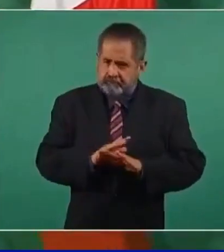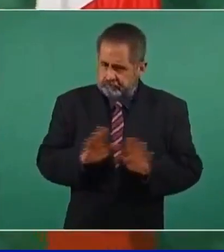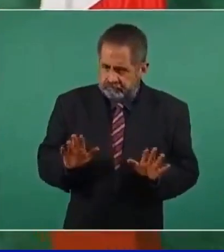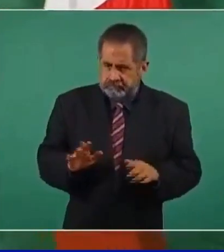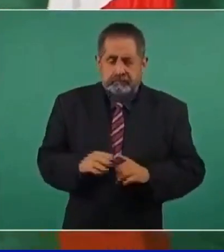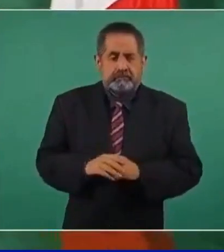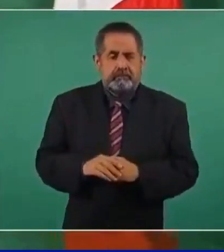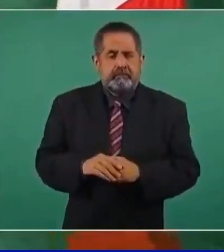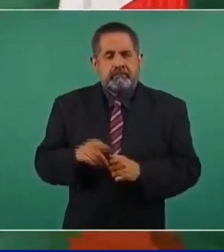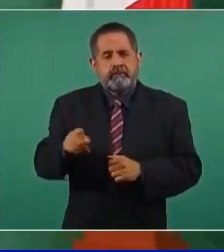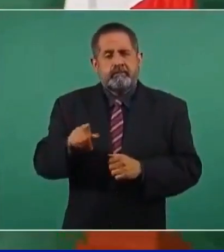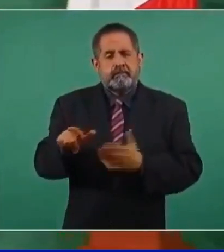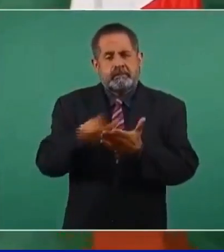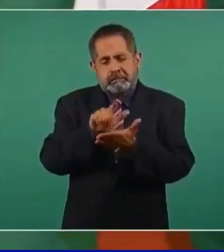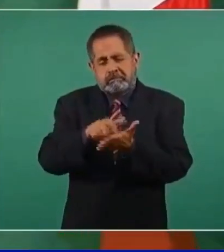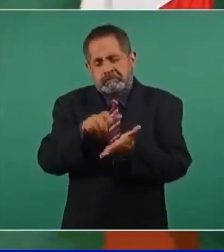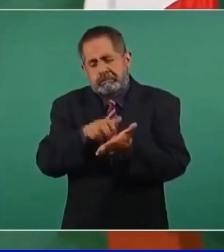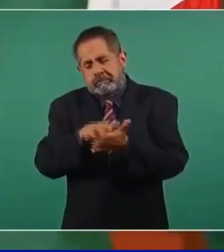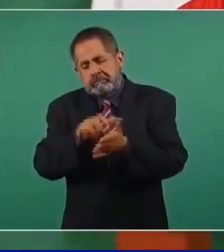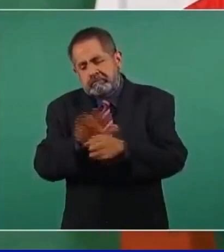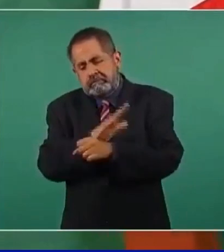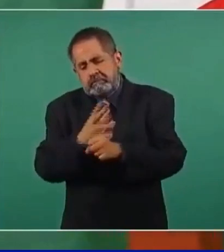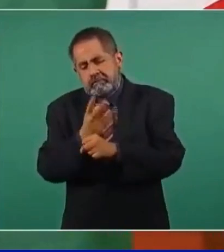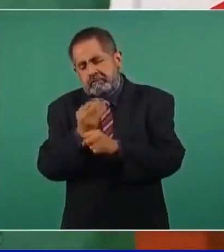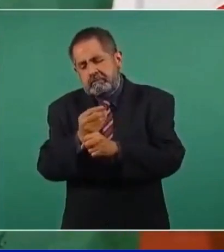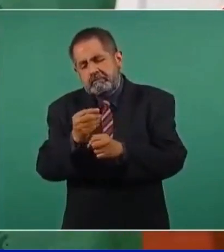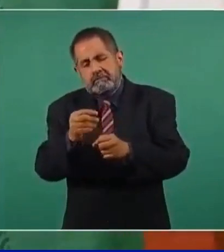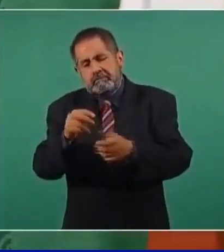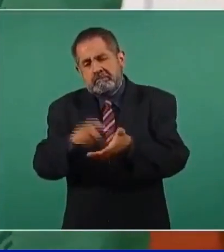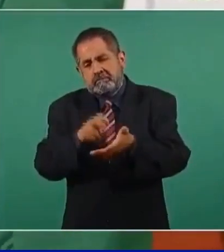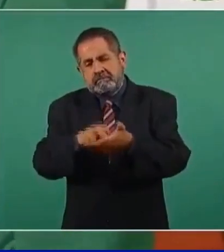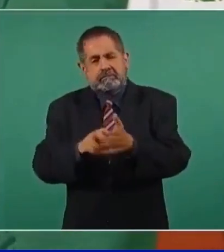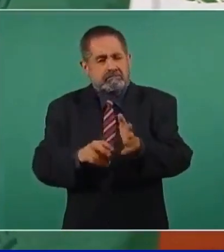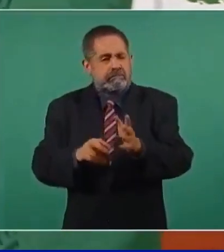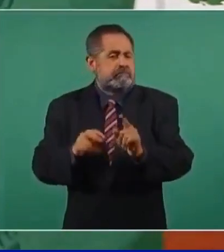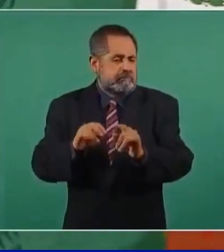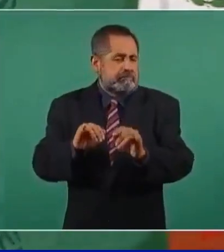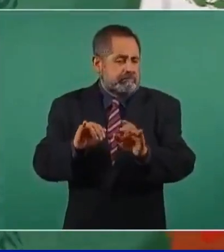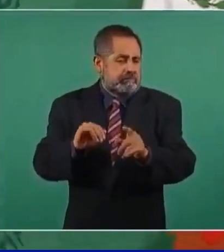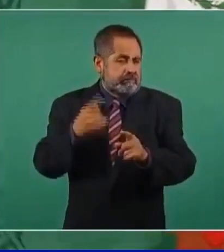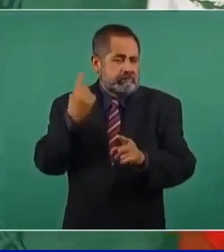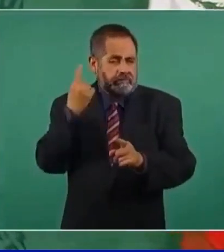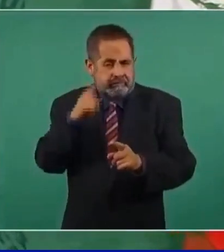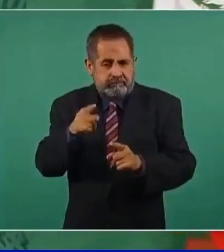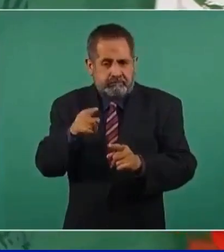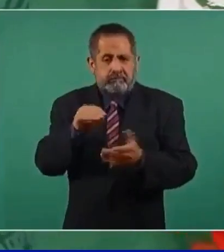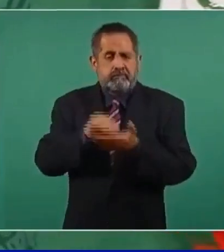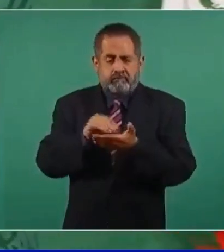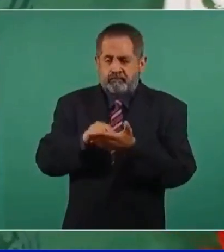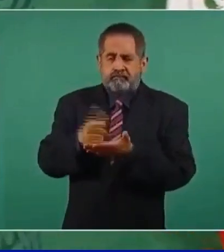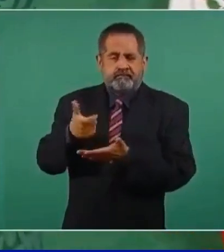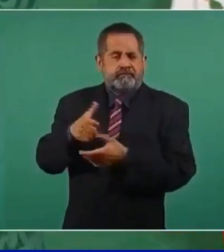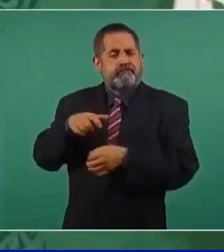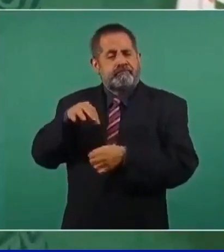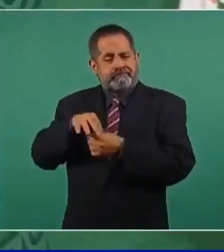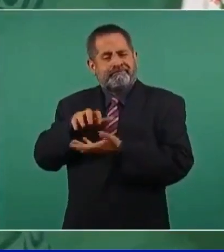modificaciones legales para seguir ahorrando,